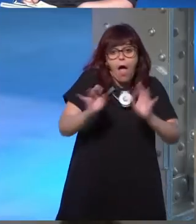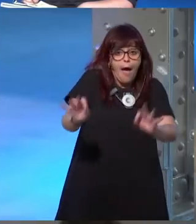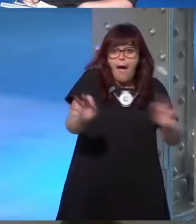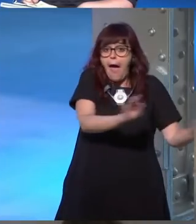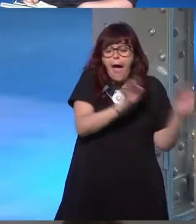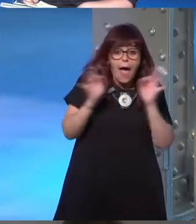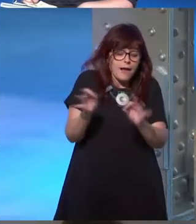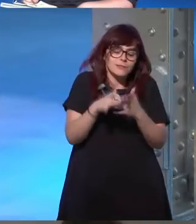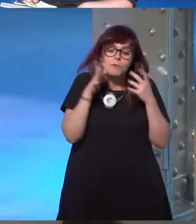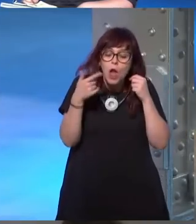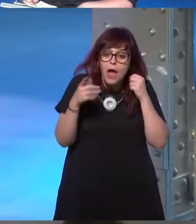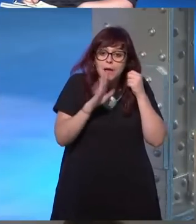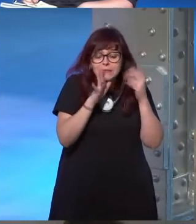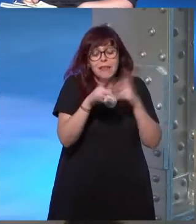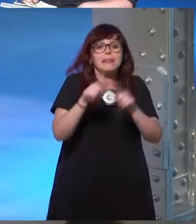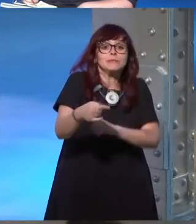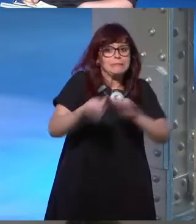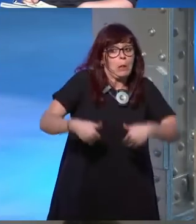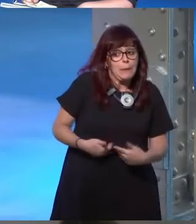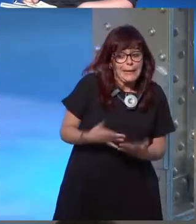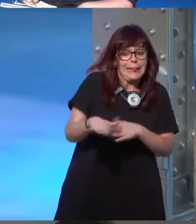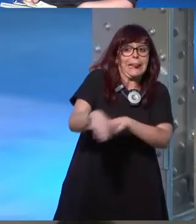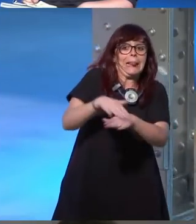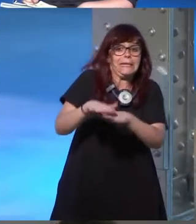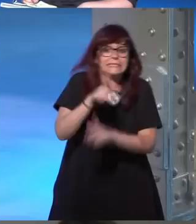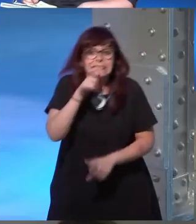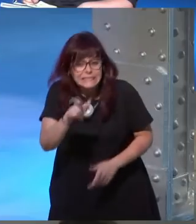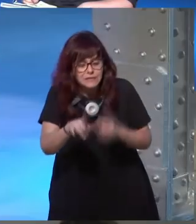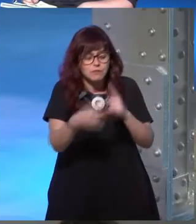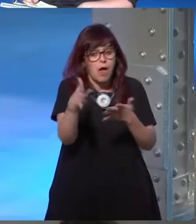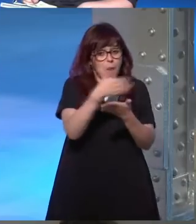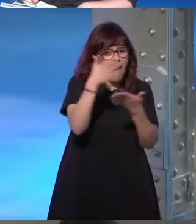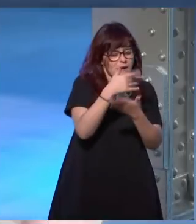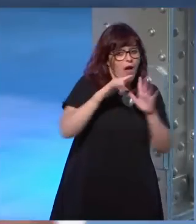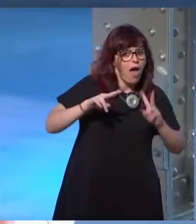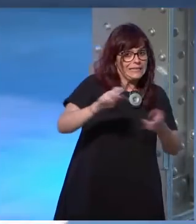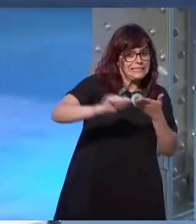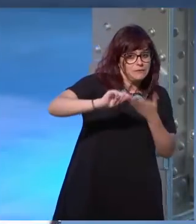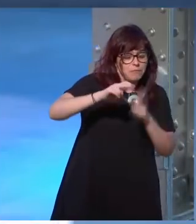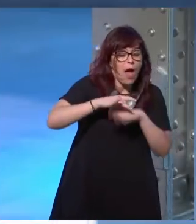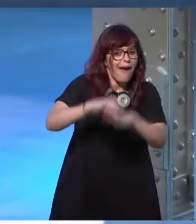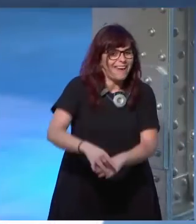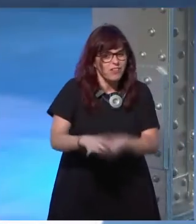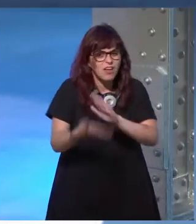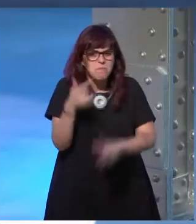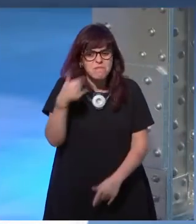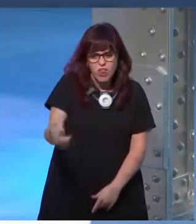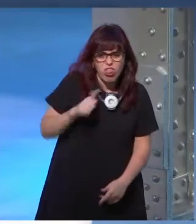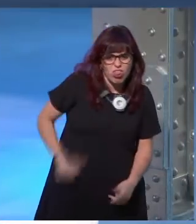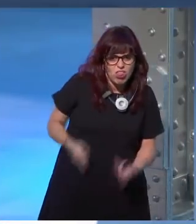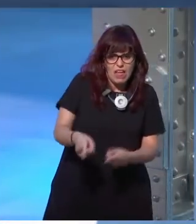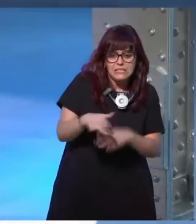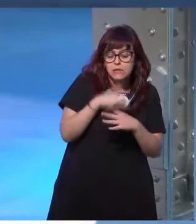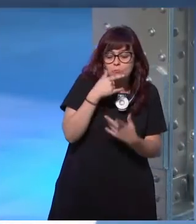primeras páginas lo que pasa es que cuando quise volver le envié las primeras páginas que escribí a mi agente y me dijo pero que mierda es esta